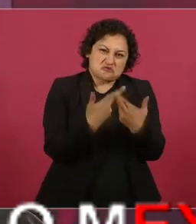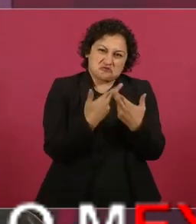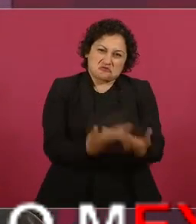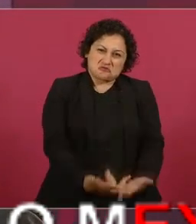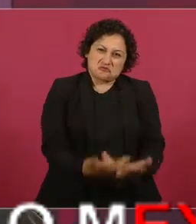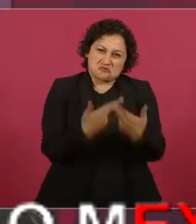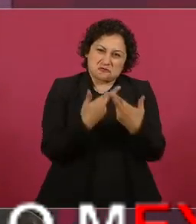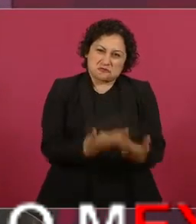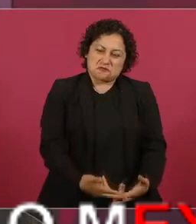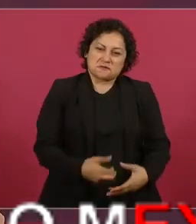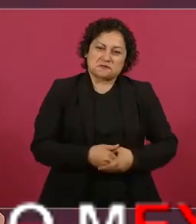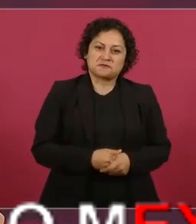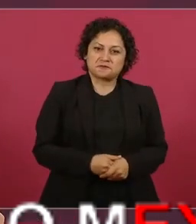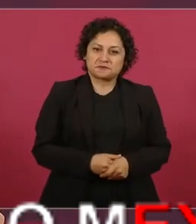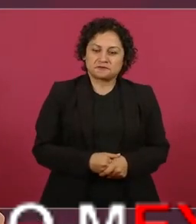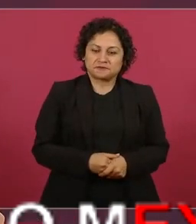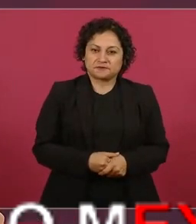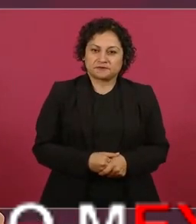nosotros